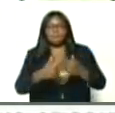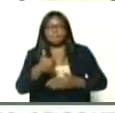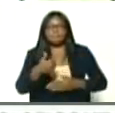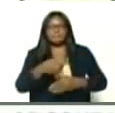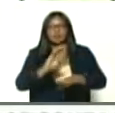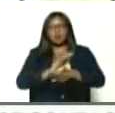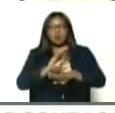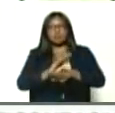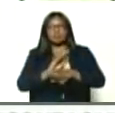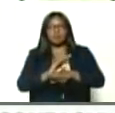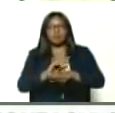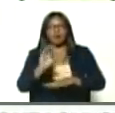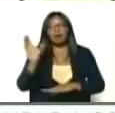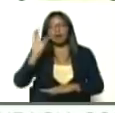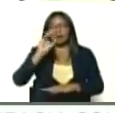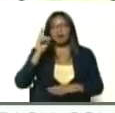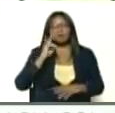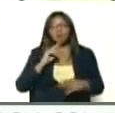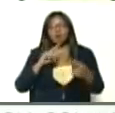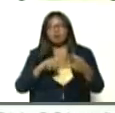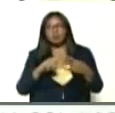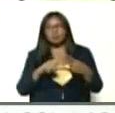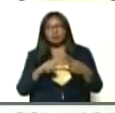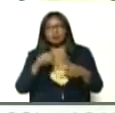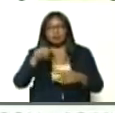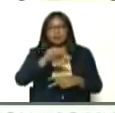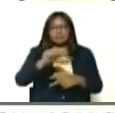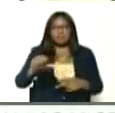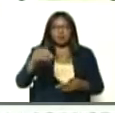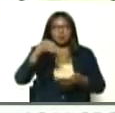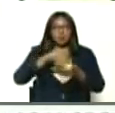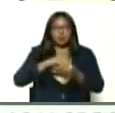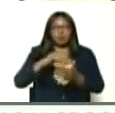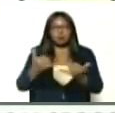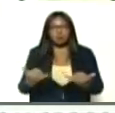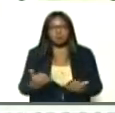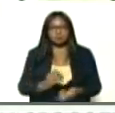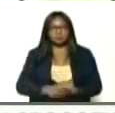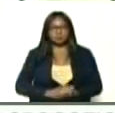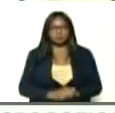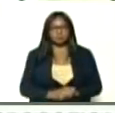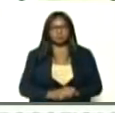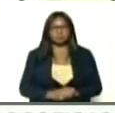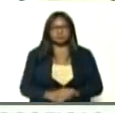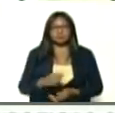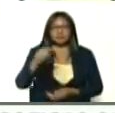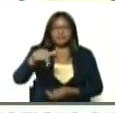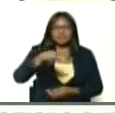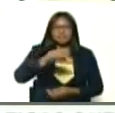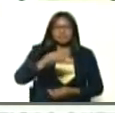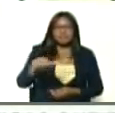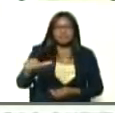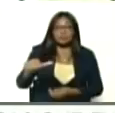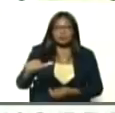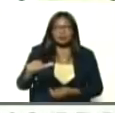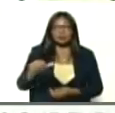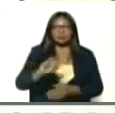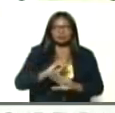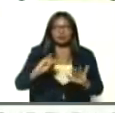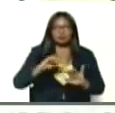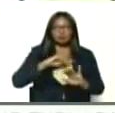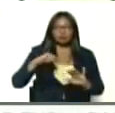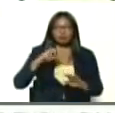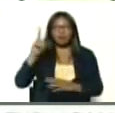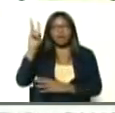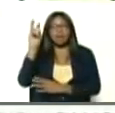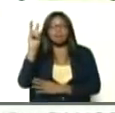a la región capital y a Bolívar, que aplicamos esta semana, esta semana, ya nosotros, el